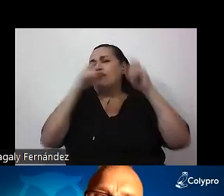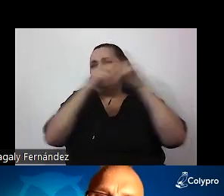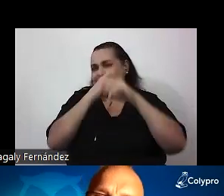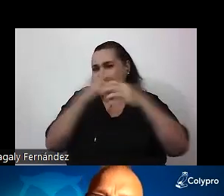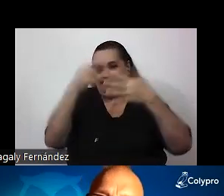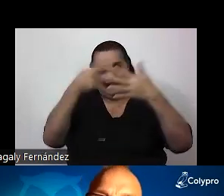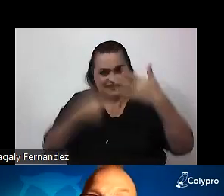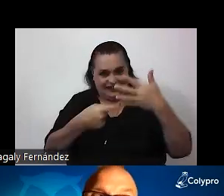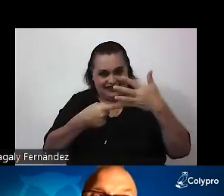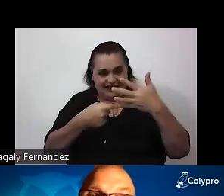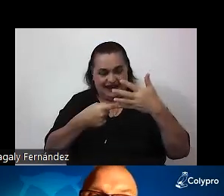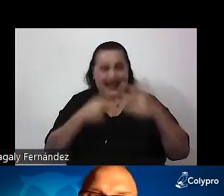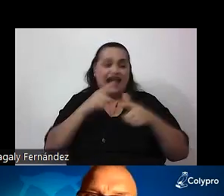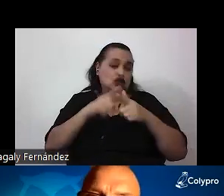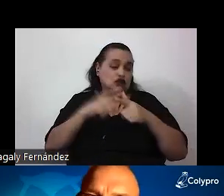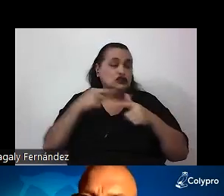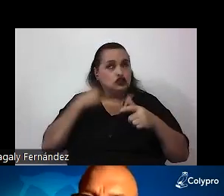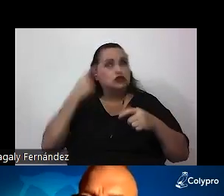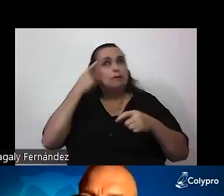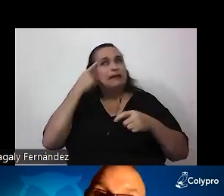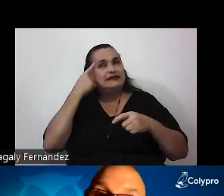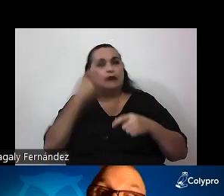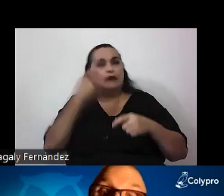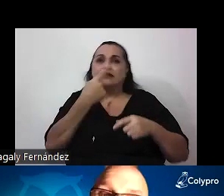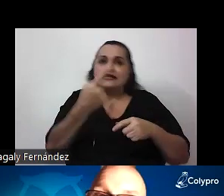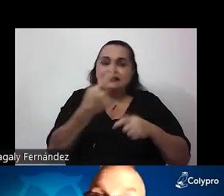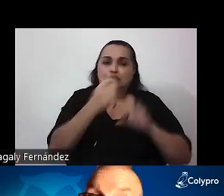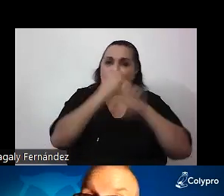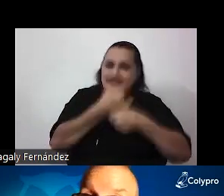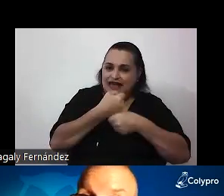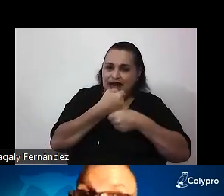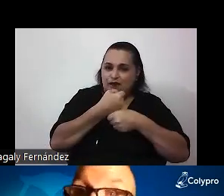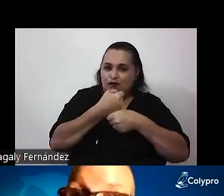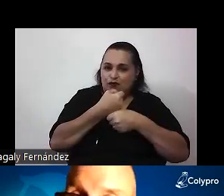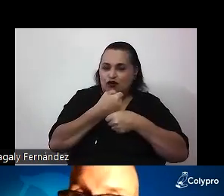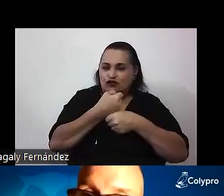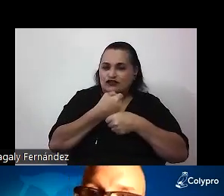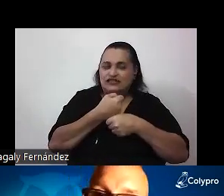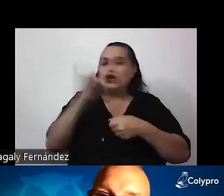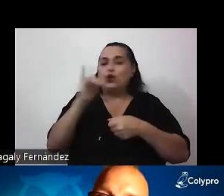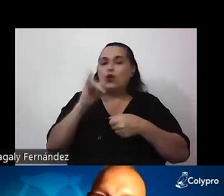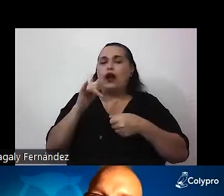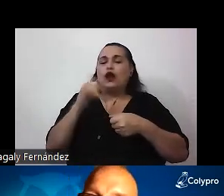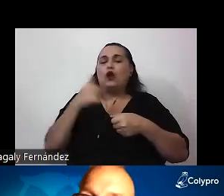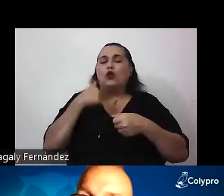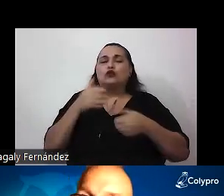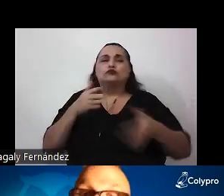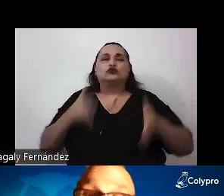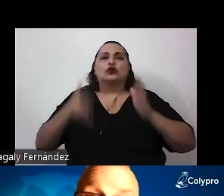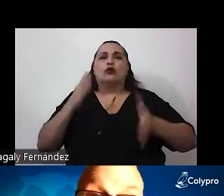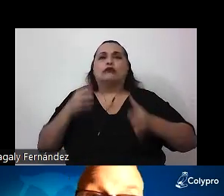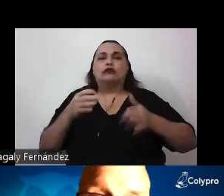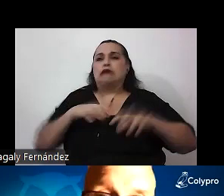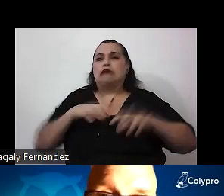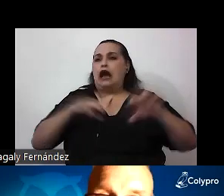entonces pensamos, decimos y hacemos como una especie de zombie, sin detenernos a pensar mucho por